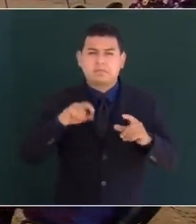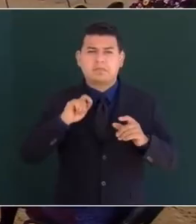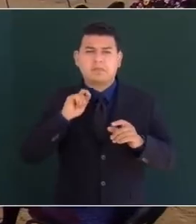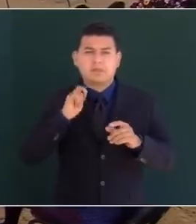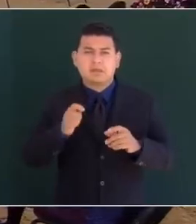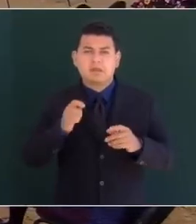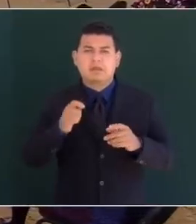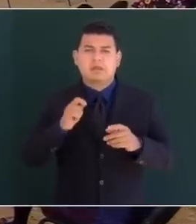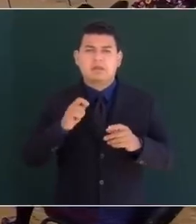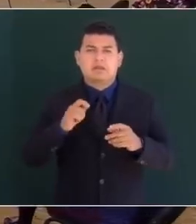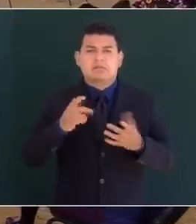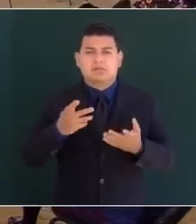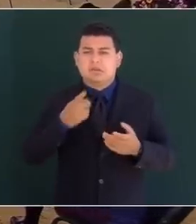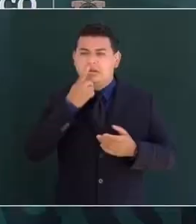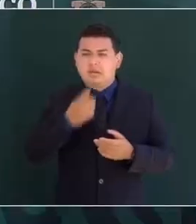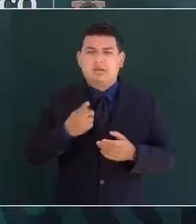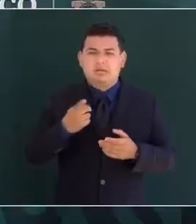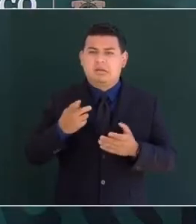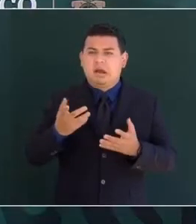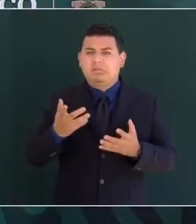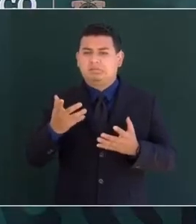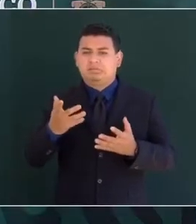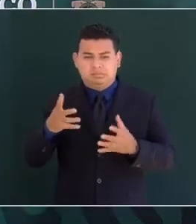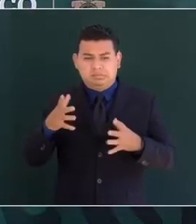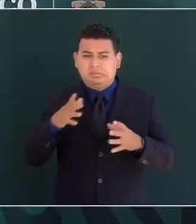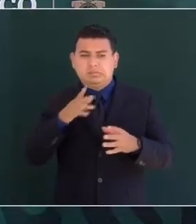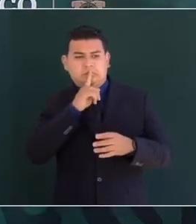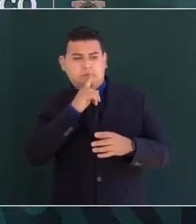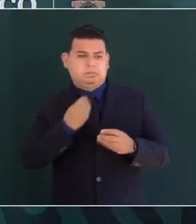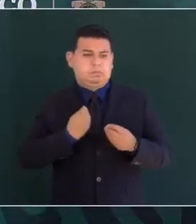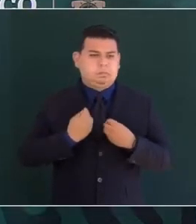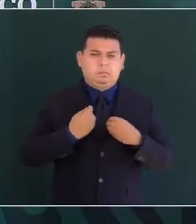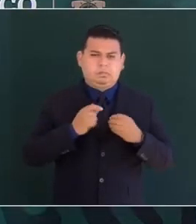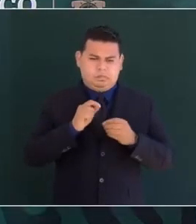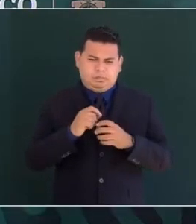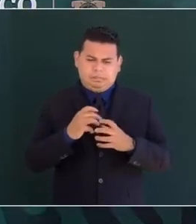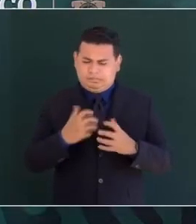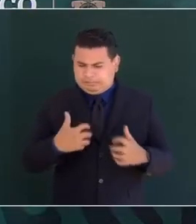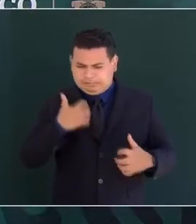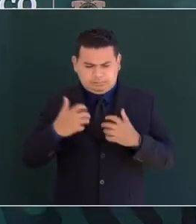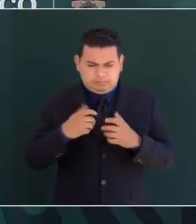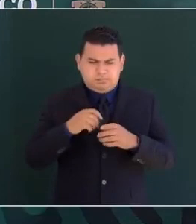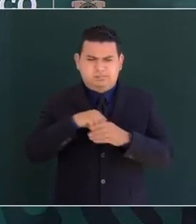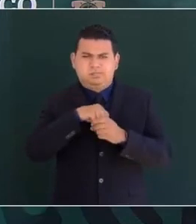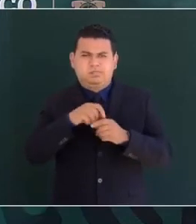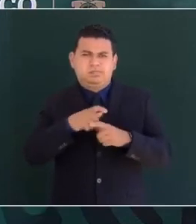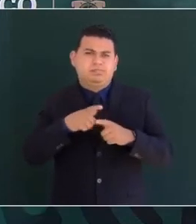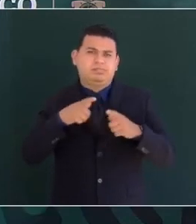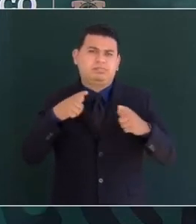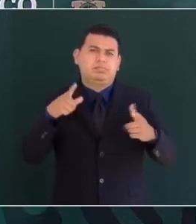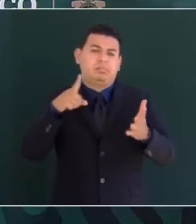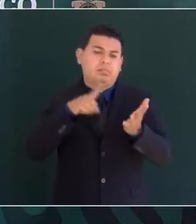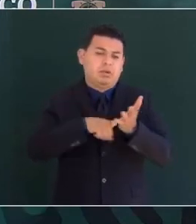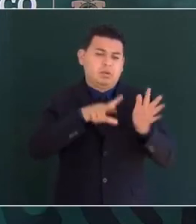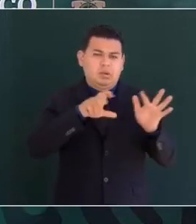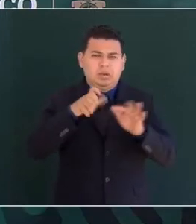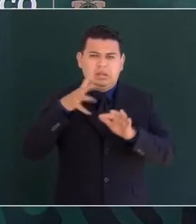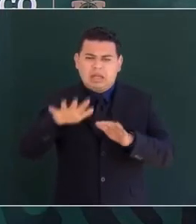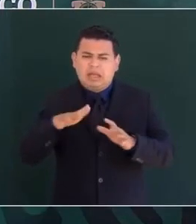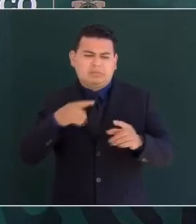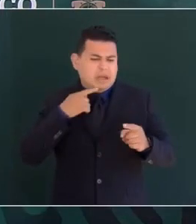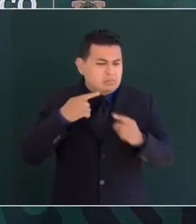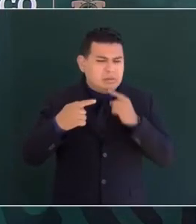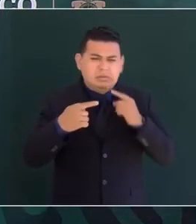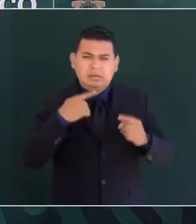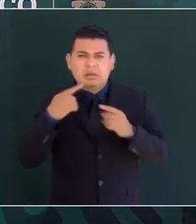sofocada el auge que llegó a tener el movimiento en los años de 1810 a